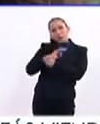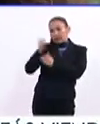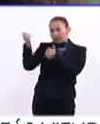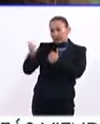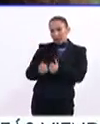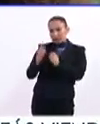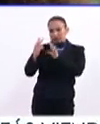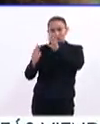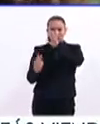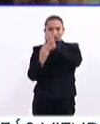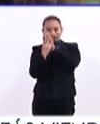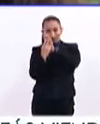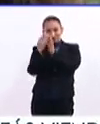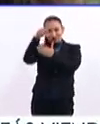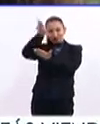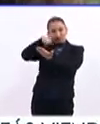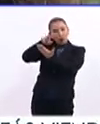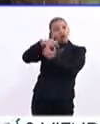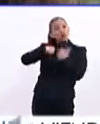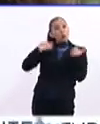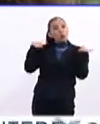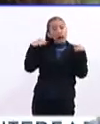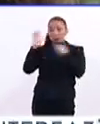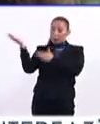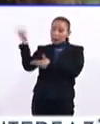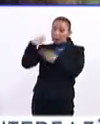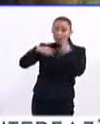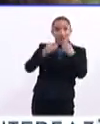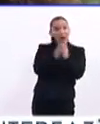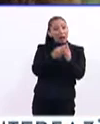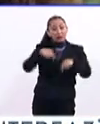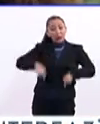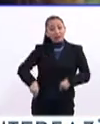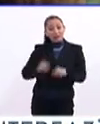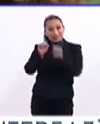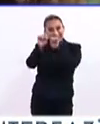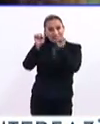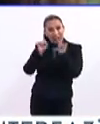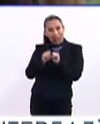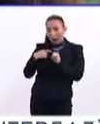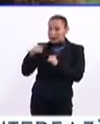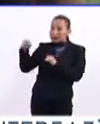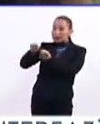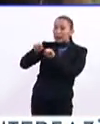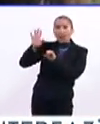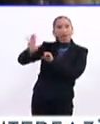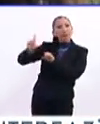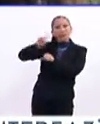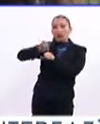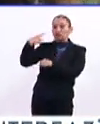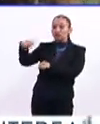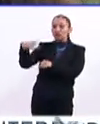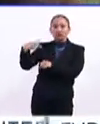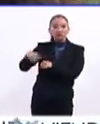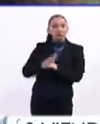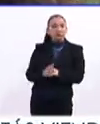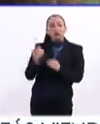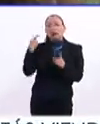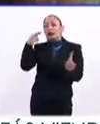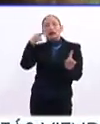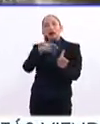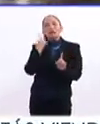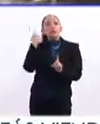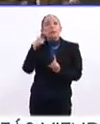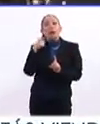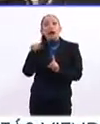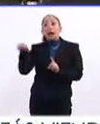traer tu caballete, o tú como profesor puedes dar clase en sala, y esa sala ese día te pertenece. La intención